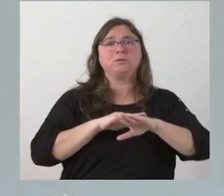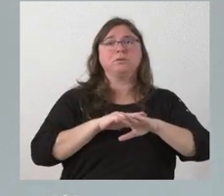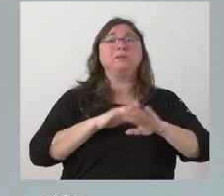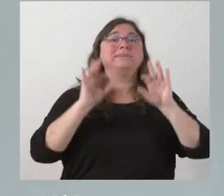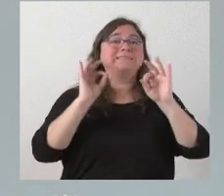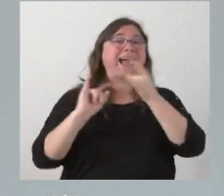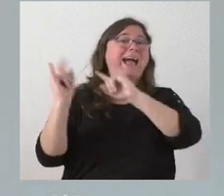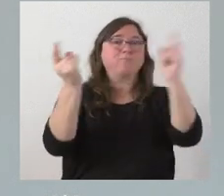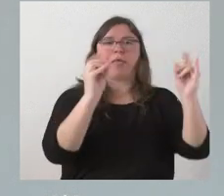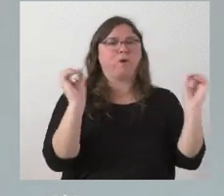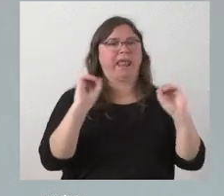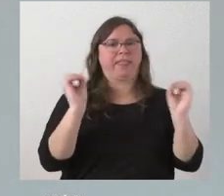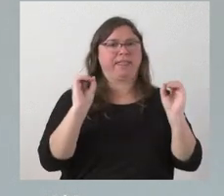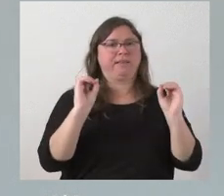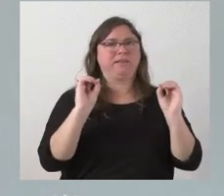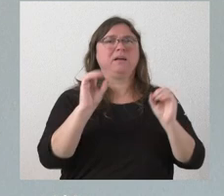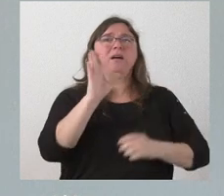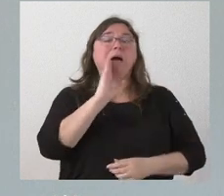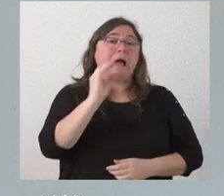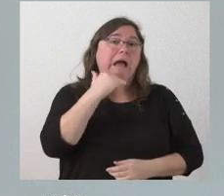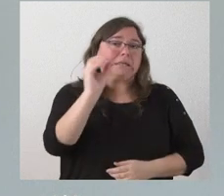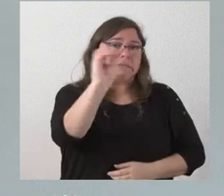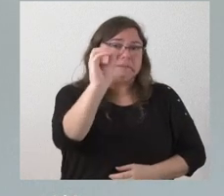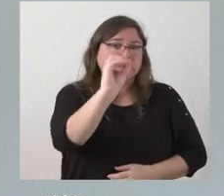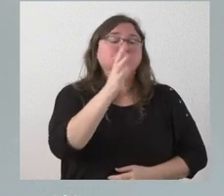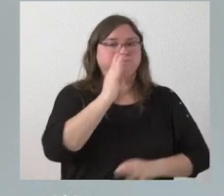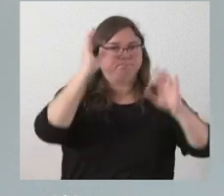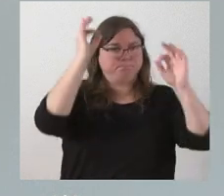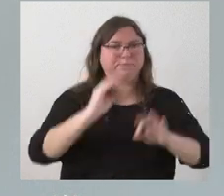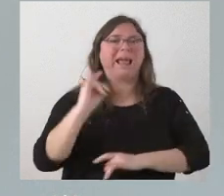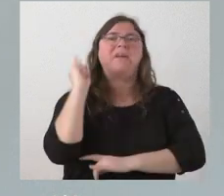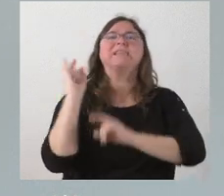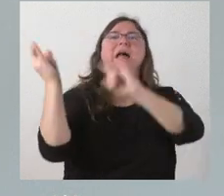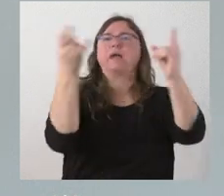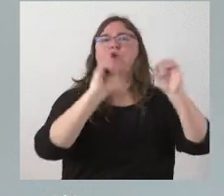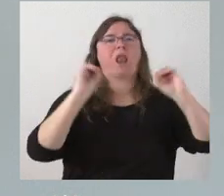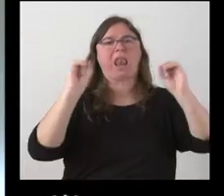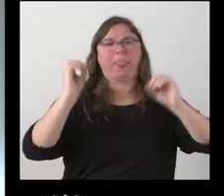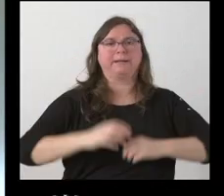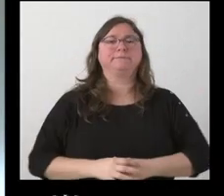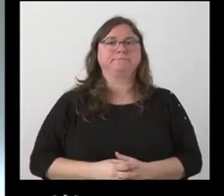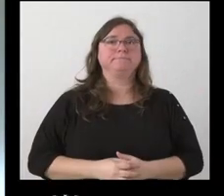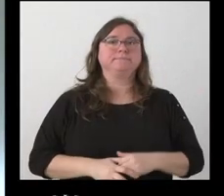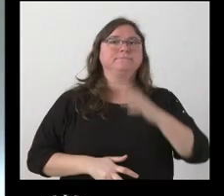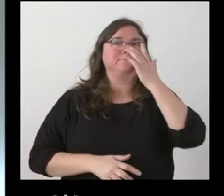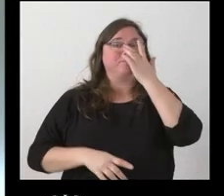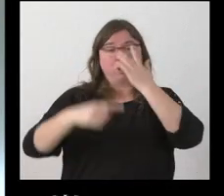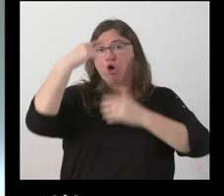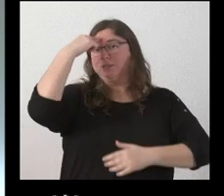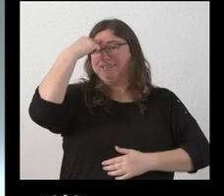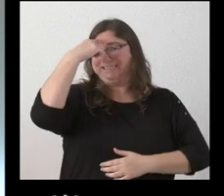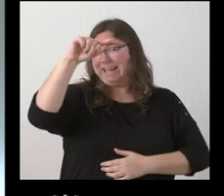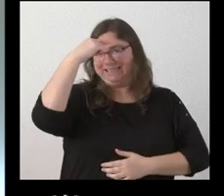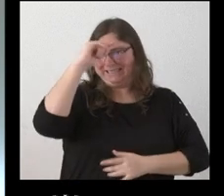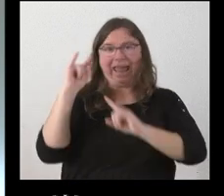del arbolado fue nula ya había dicho que era nula o insignificante confirmó que no afectó a ningún tipo de arbolado si eso se supo desde el primer